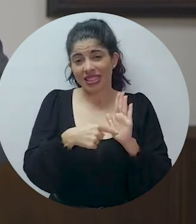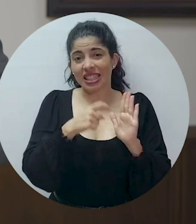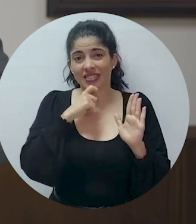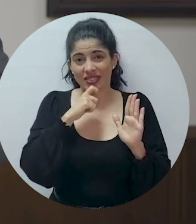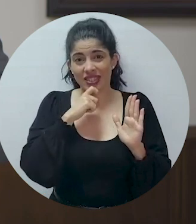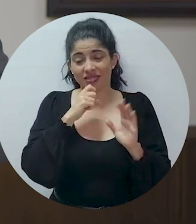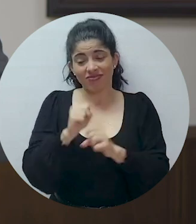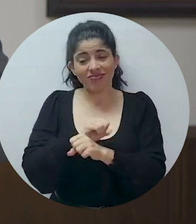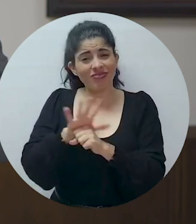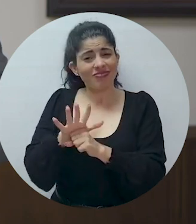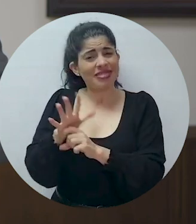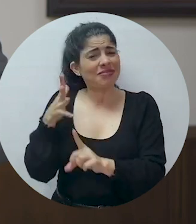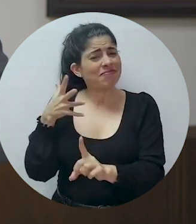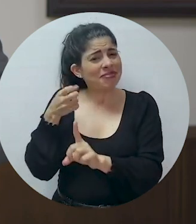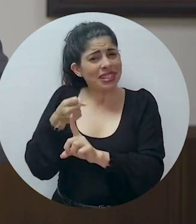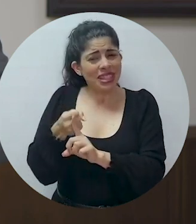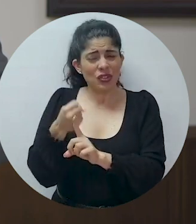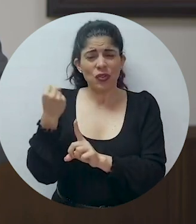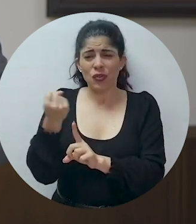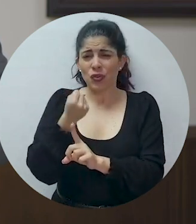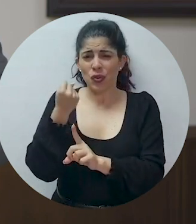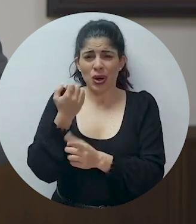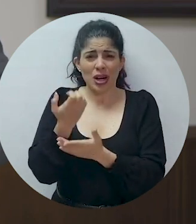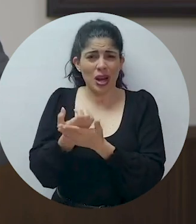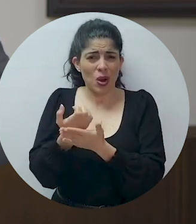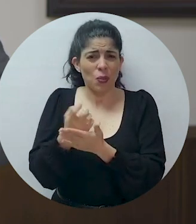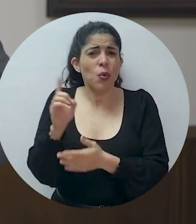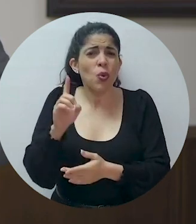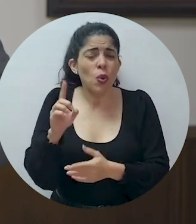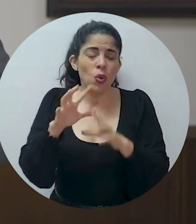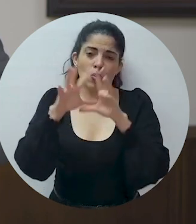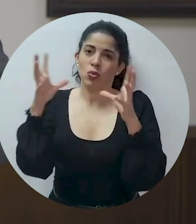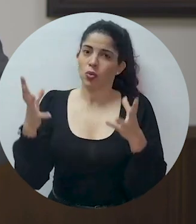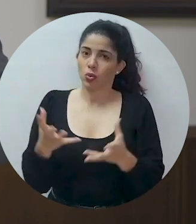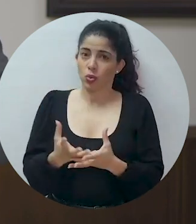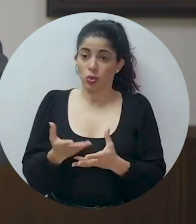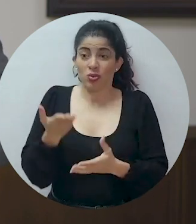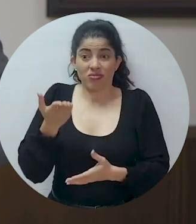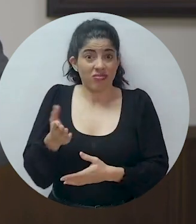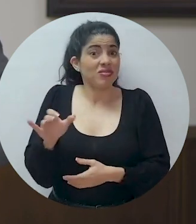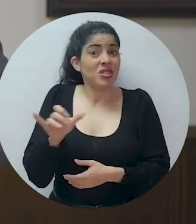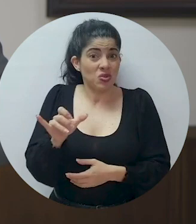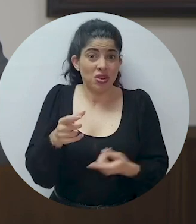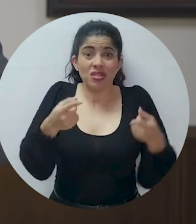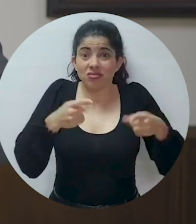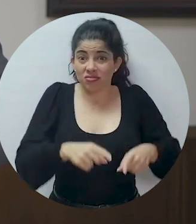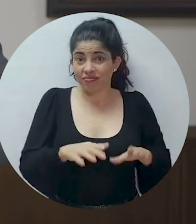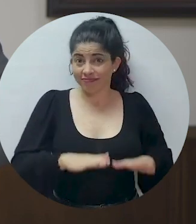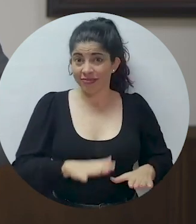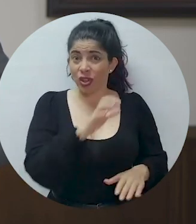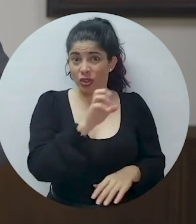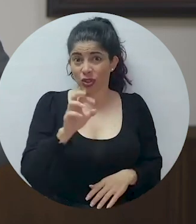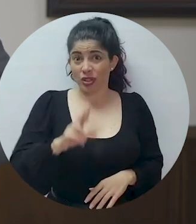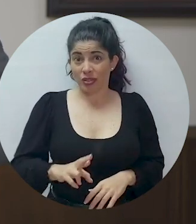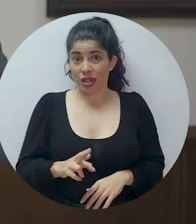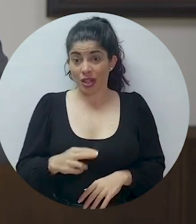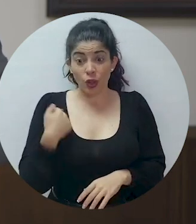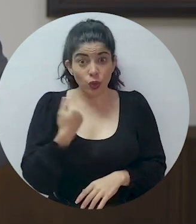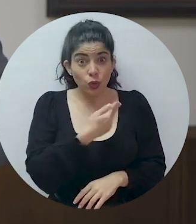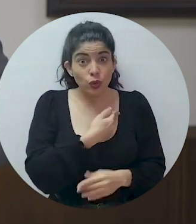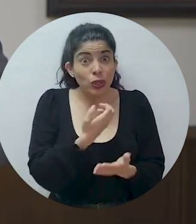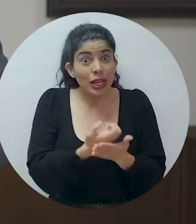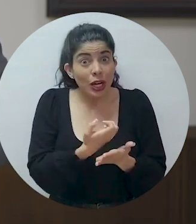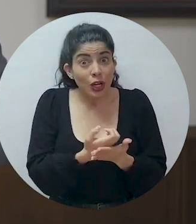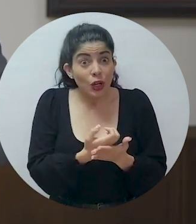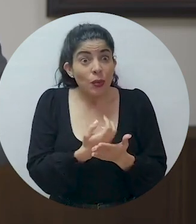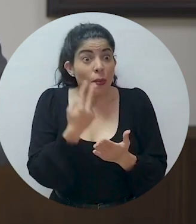coronavirus ha golpeado fuertemente la economía del mundo. Eso también ha pasado en Costa Rica. Nuestra